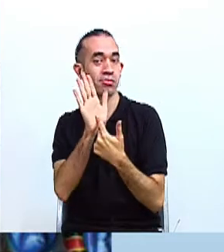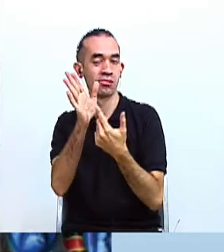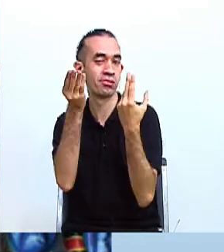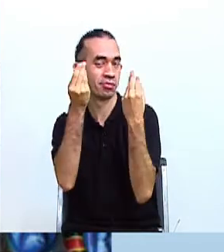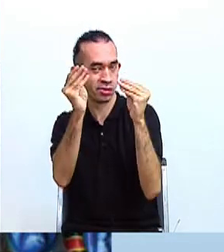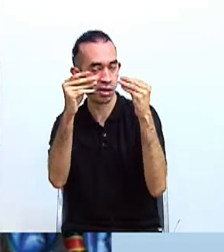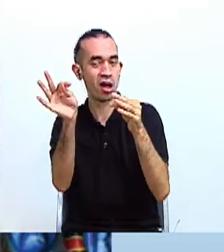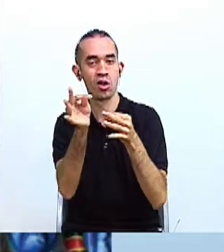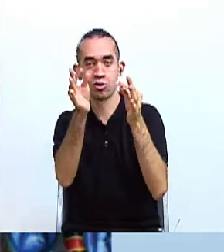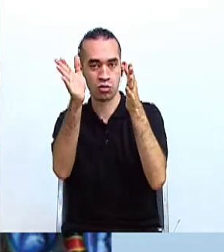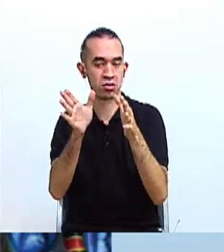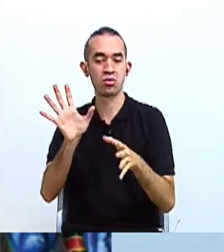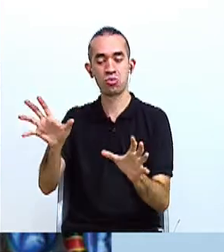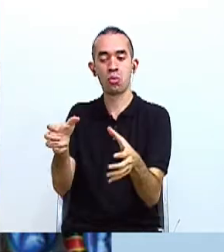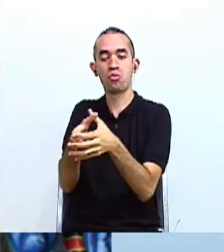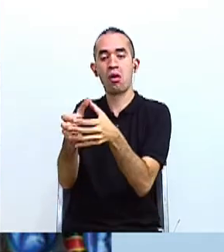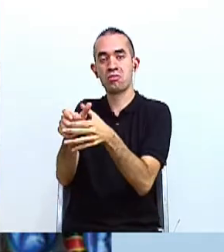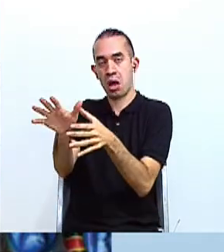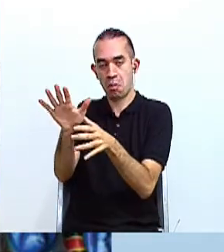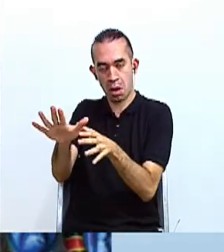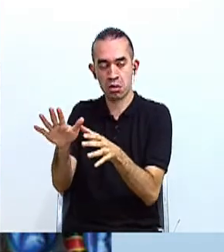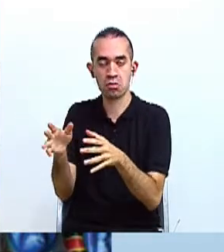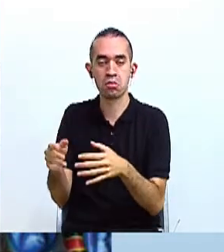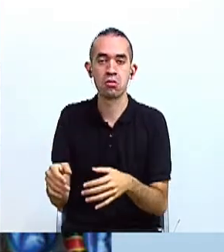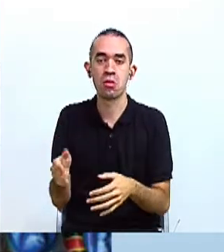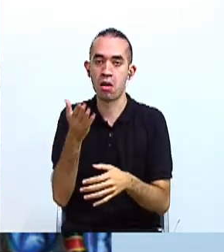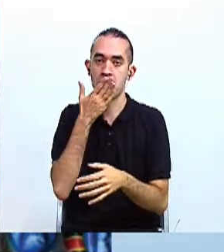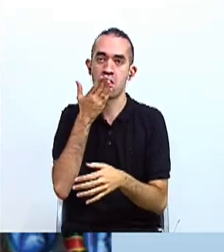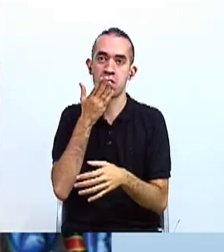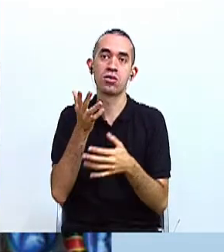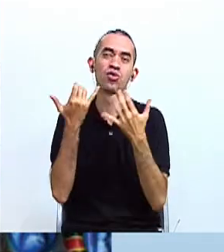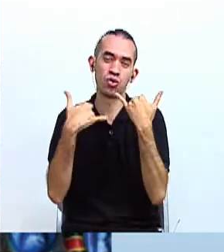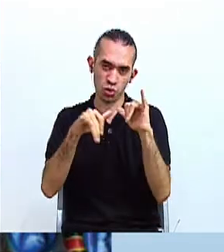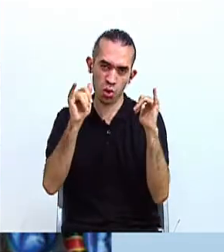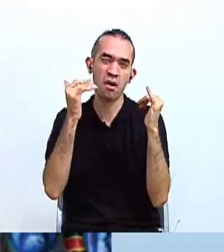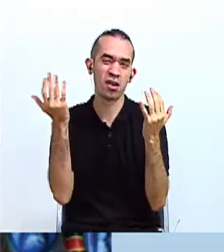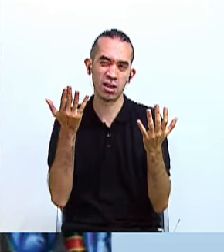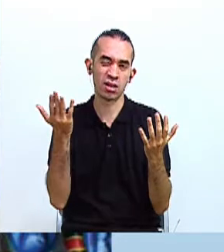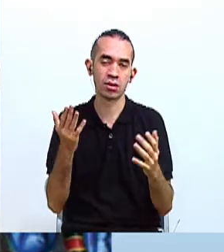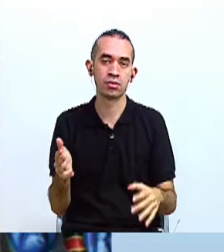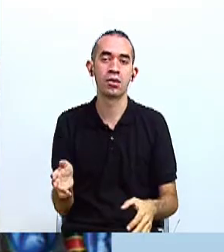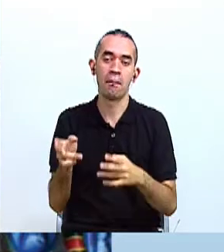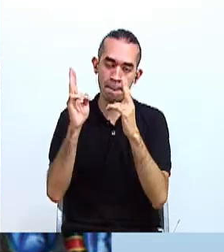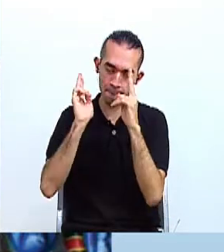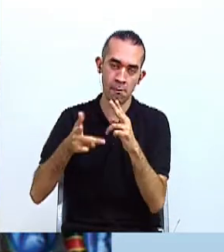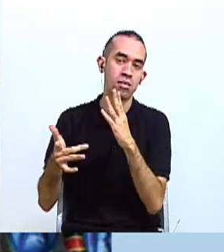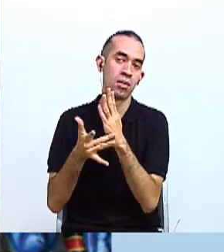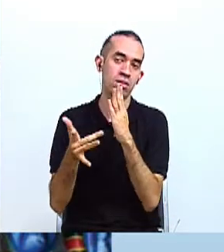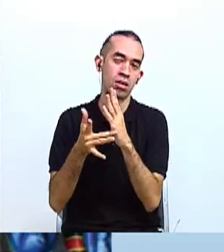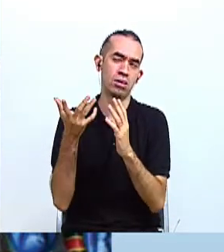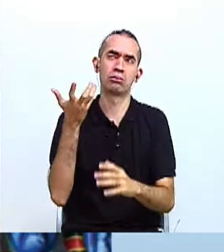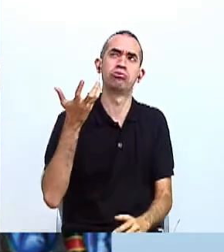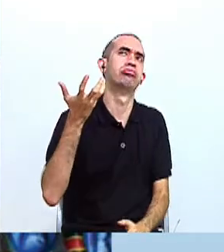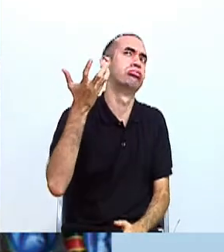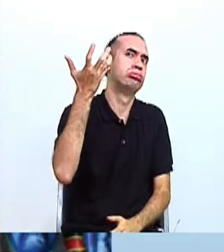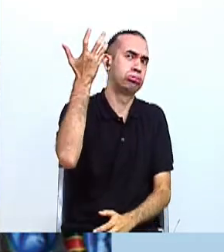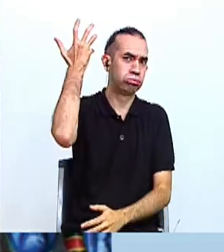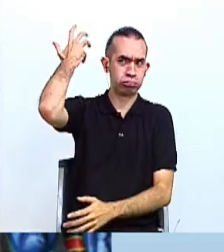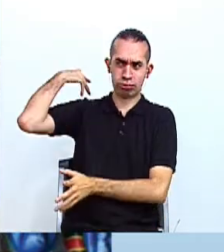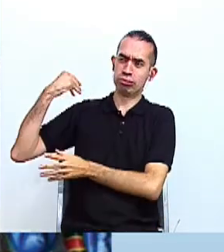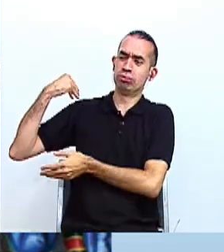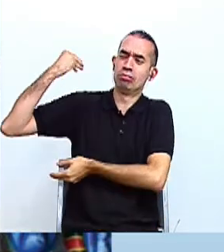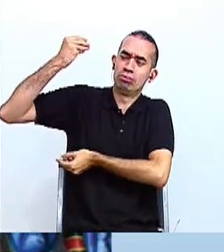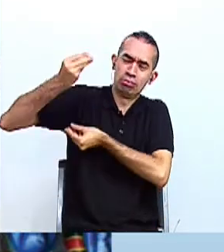turistas en sus reservas indígenas. Siguen utilizando, como pueden apreciar, las mismas técnicas ancestrales de sus